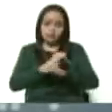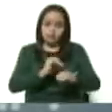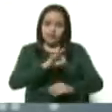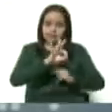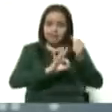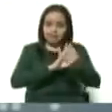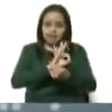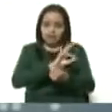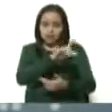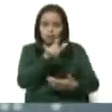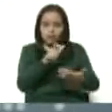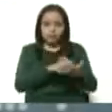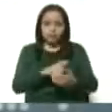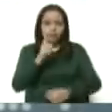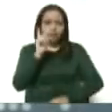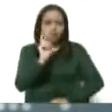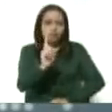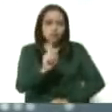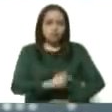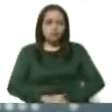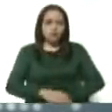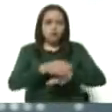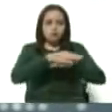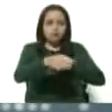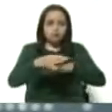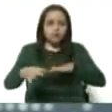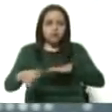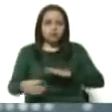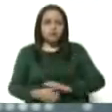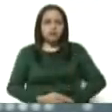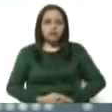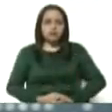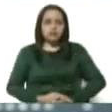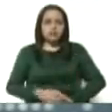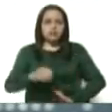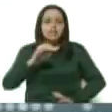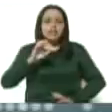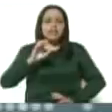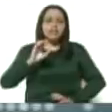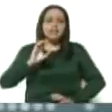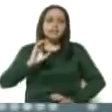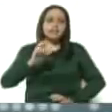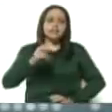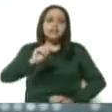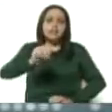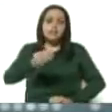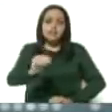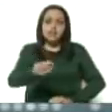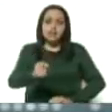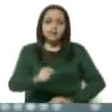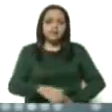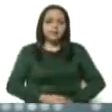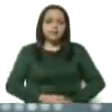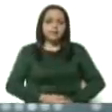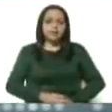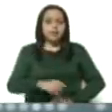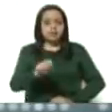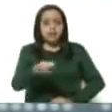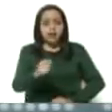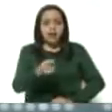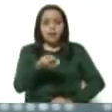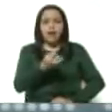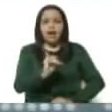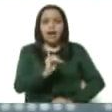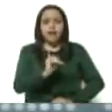casos del estado, uno en el municipio Cristóbal Roja, en Charo Llave, que también fue captado en un